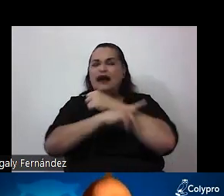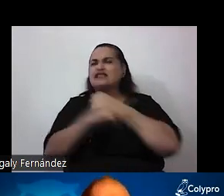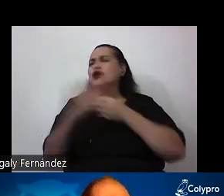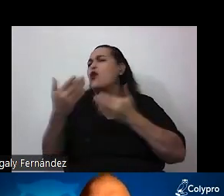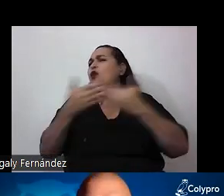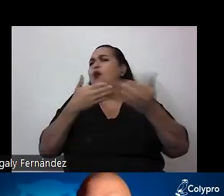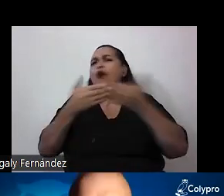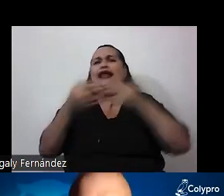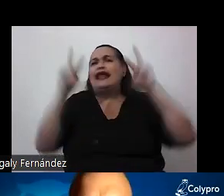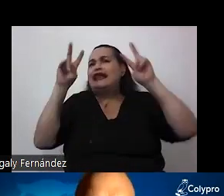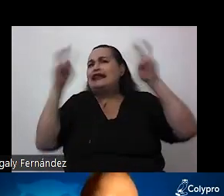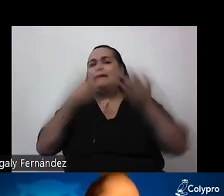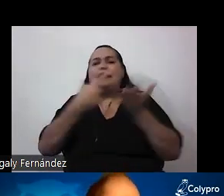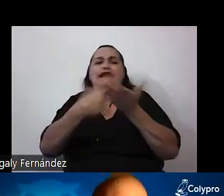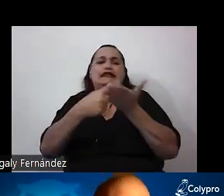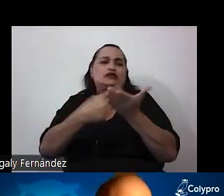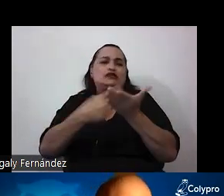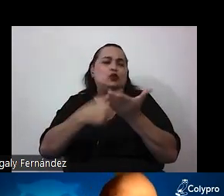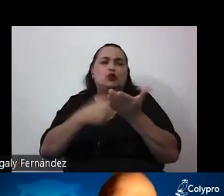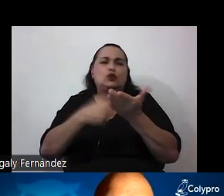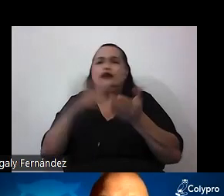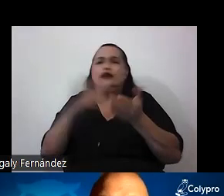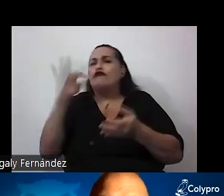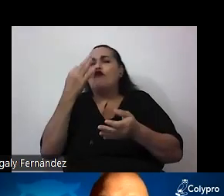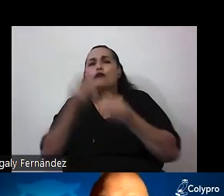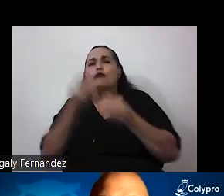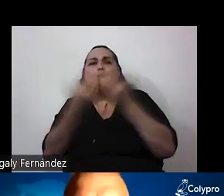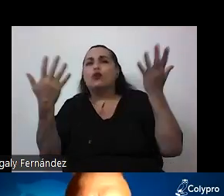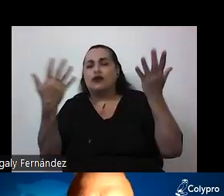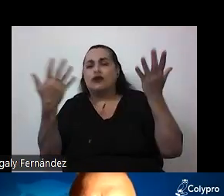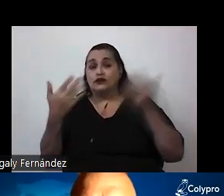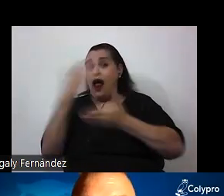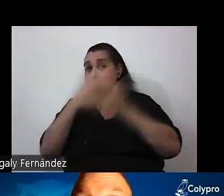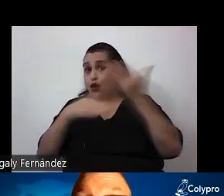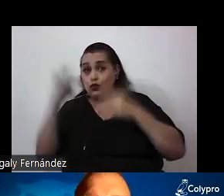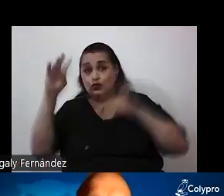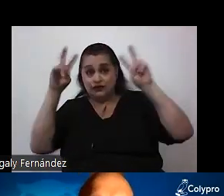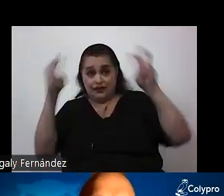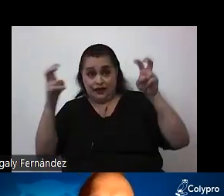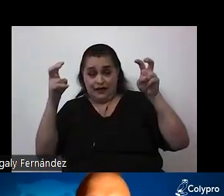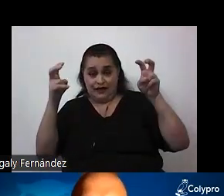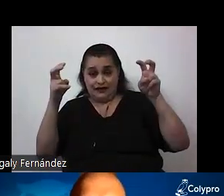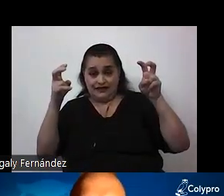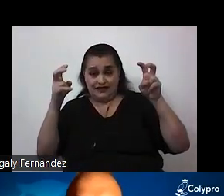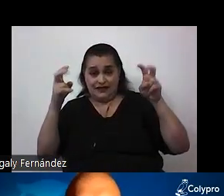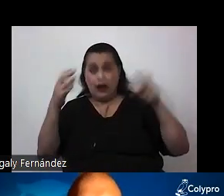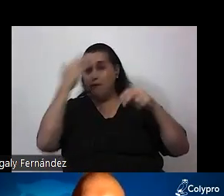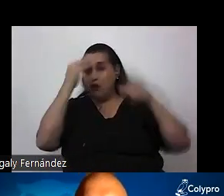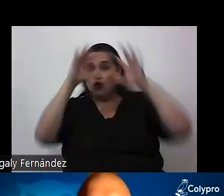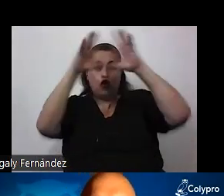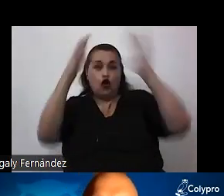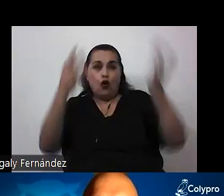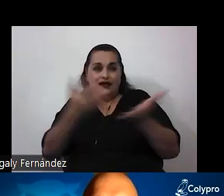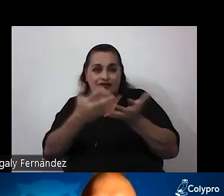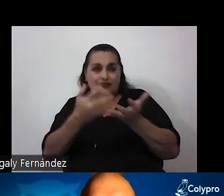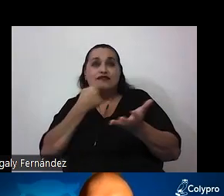esté en discusión en los medios públicos. Algunos de esos temas, justamente por la globalización que mencionaba al